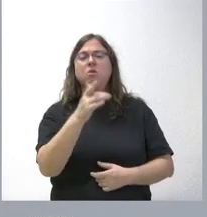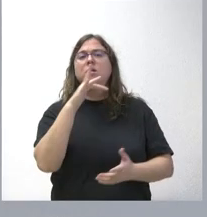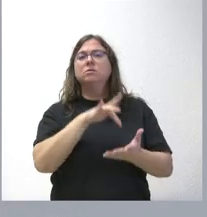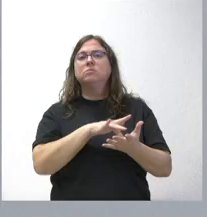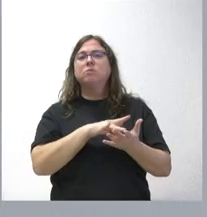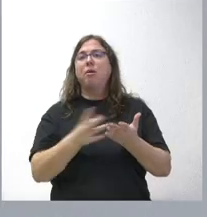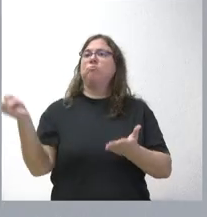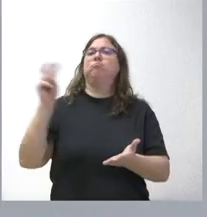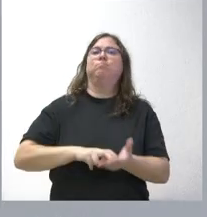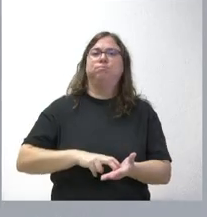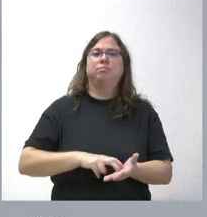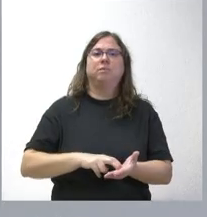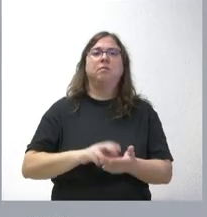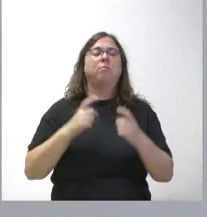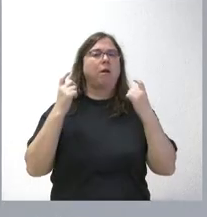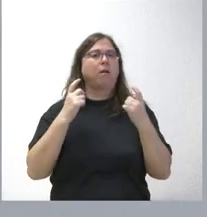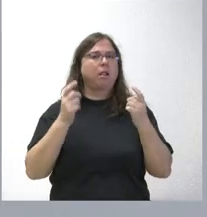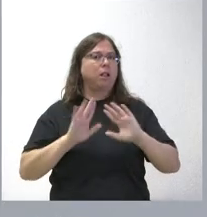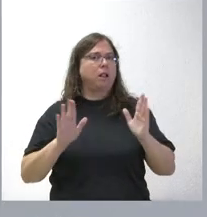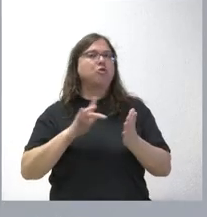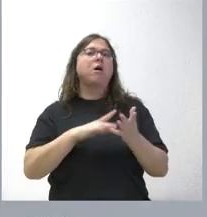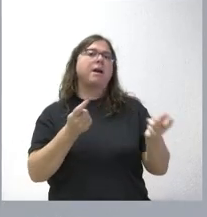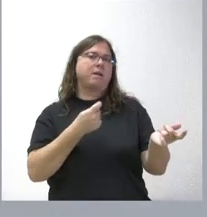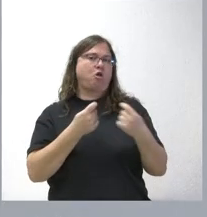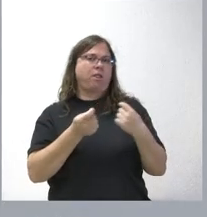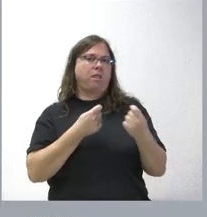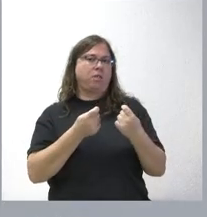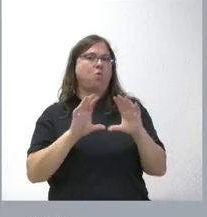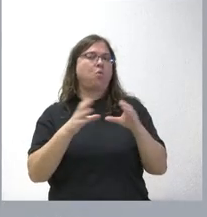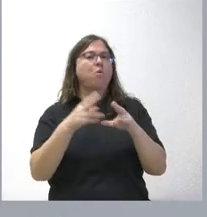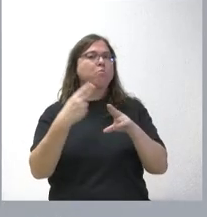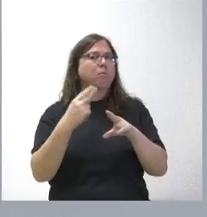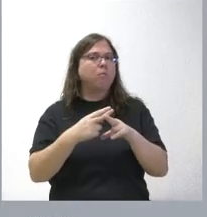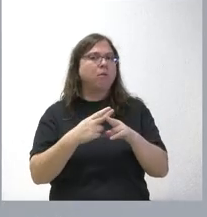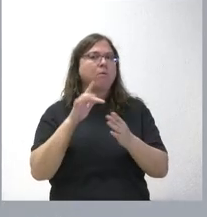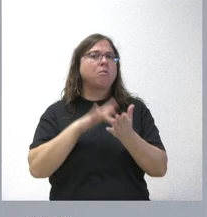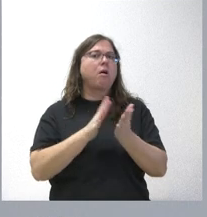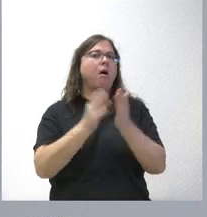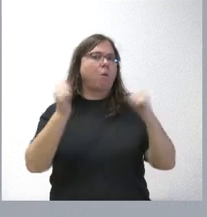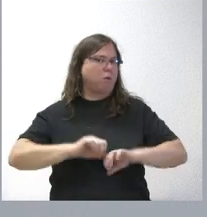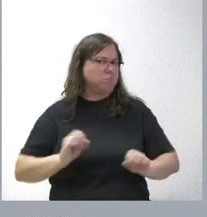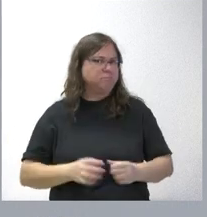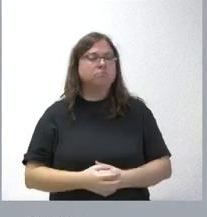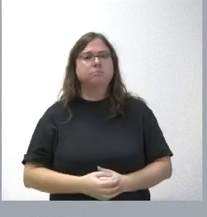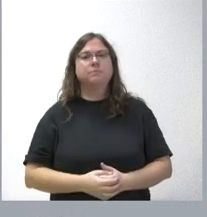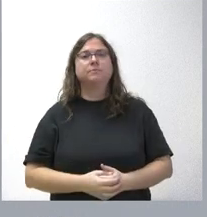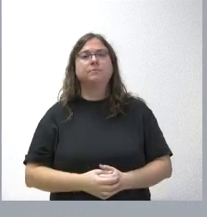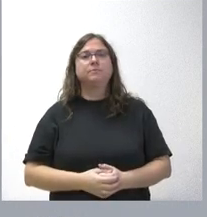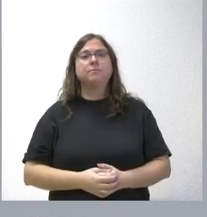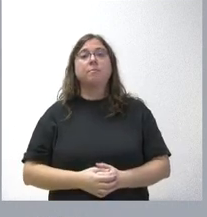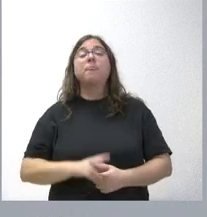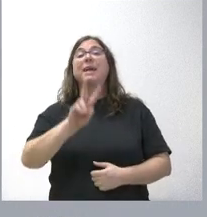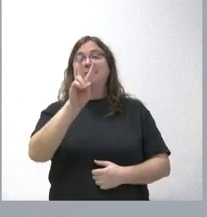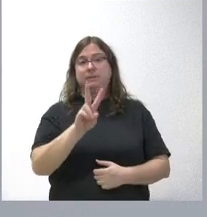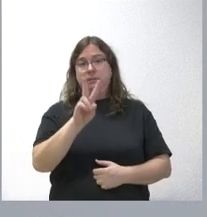a levantar del intento de una negociación con los grupos políticos para alcanzar un acuerdo en este asunto. El segundo